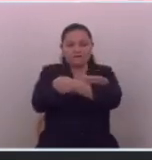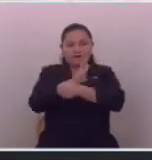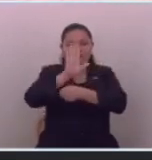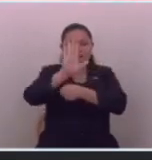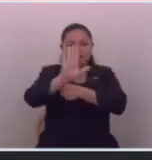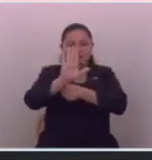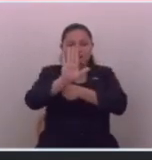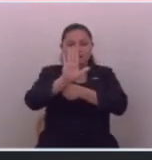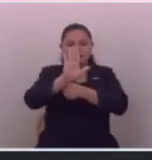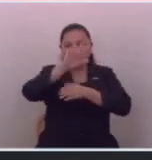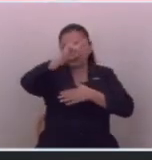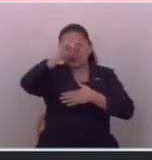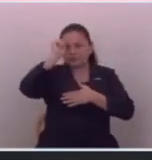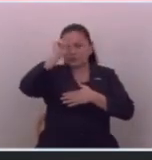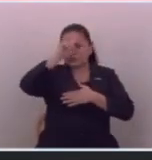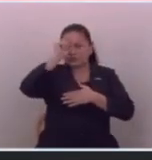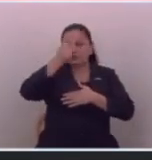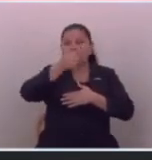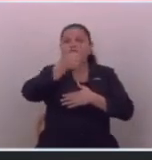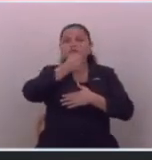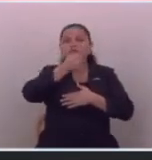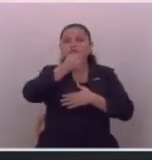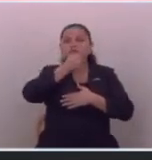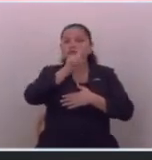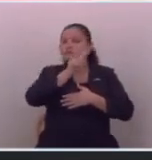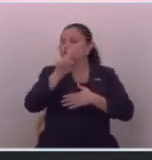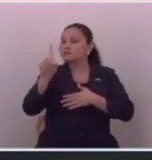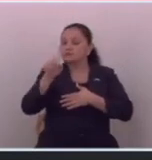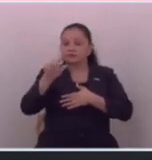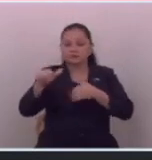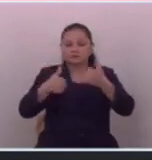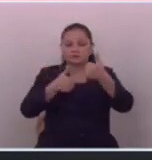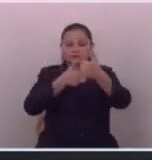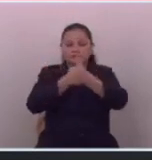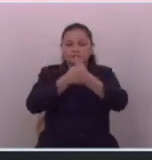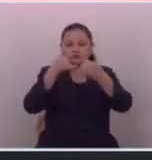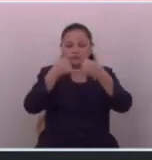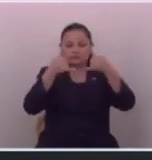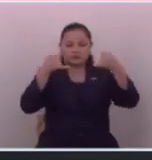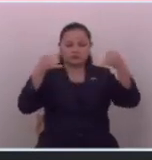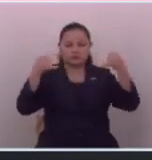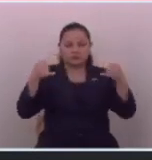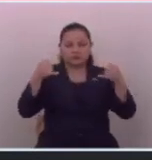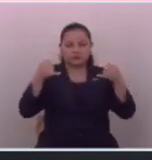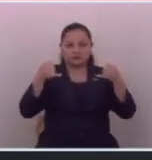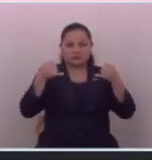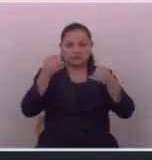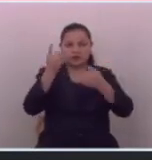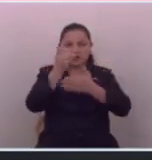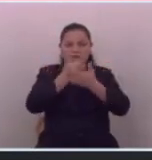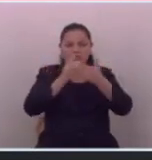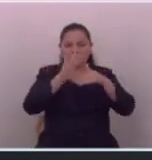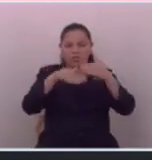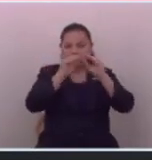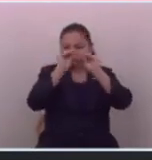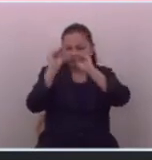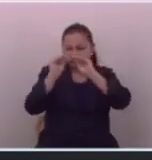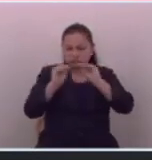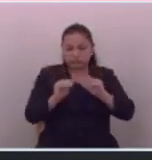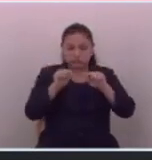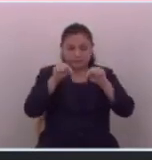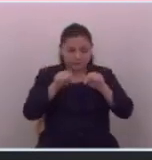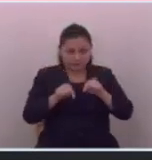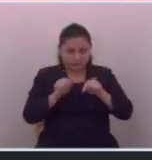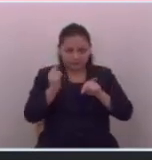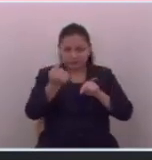sus trabajadores periodistas por no ceñirse a una línea editorial hoy